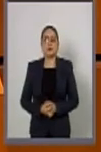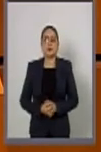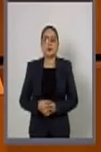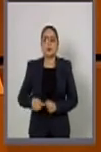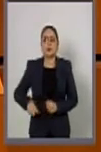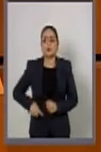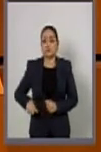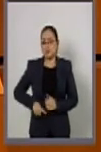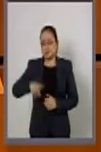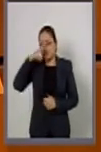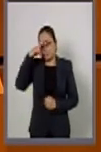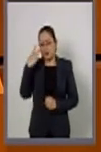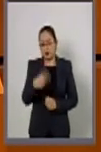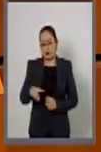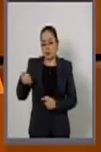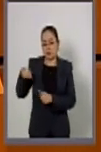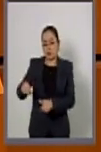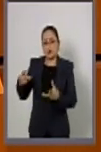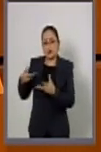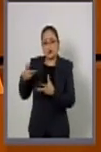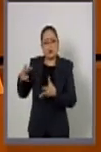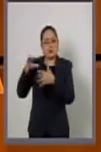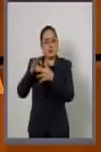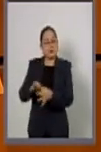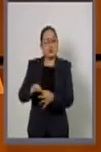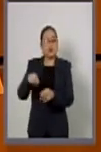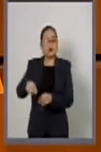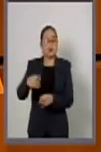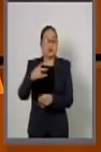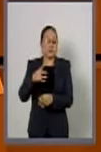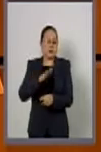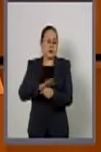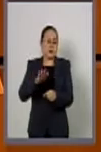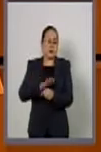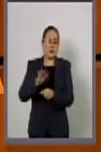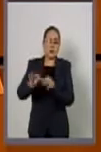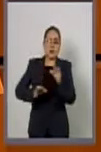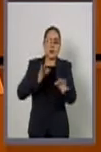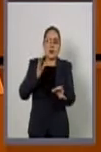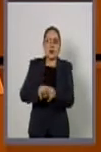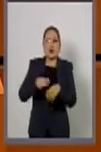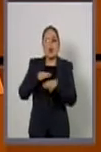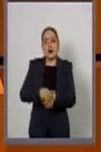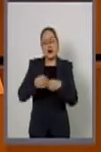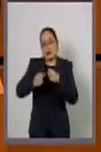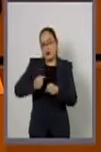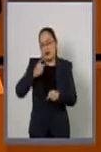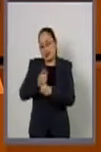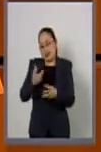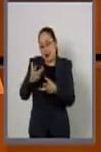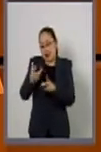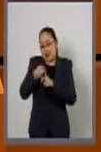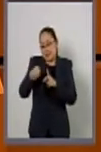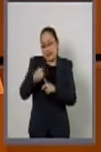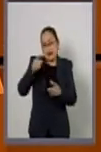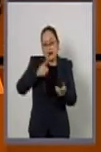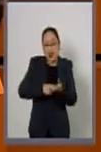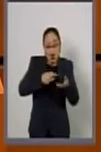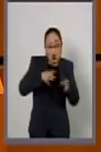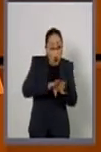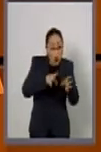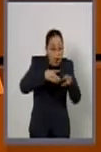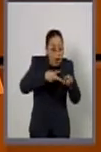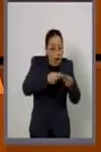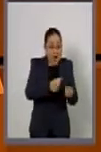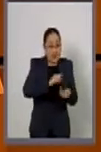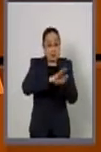mexicano está tomando medidas pertinentes para garantizar la seguridad en la gestión tanto del combustible gastado